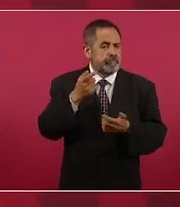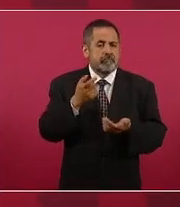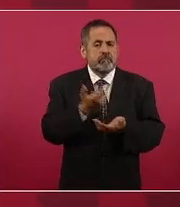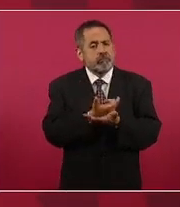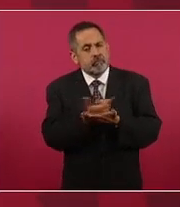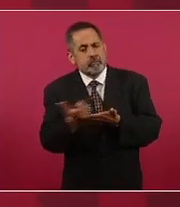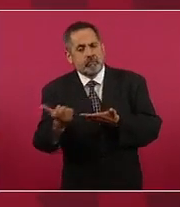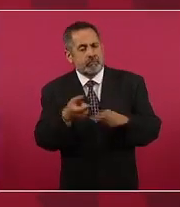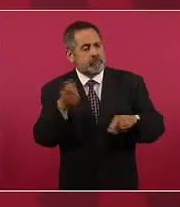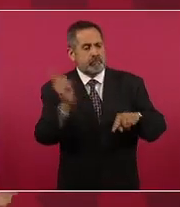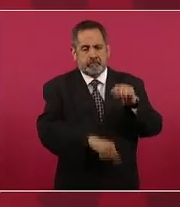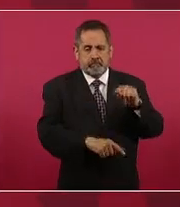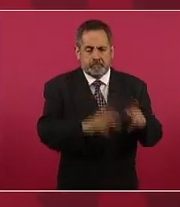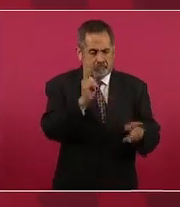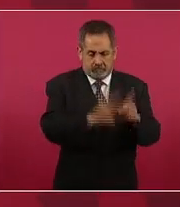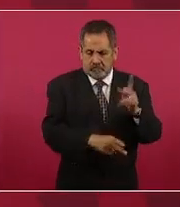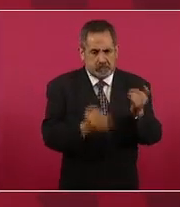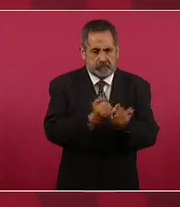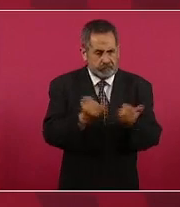que ya no cobren